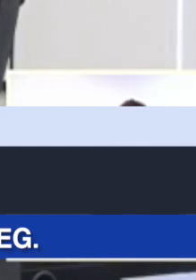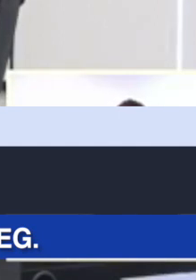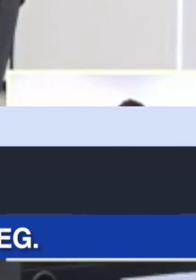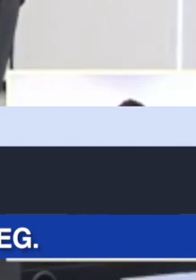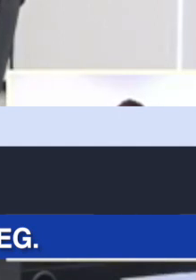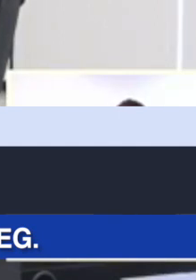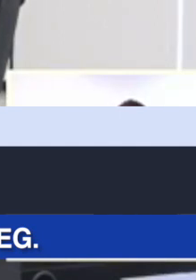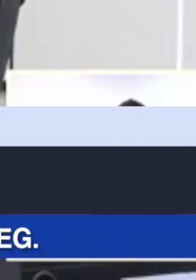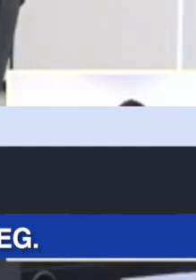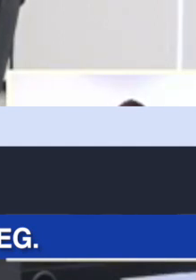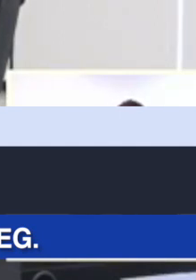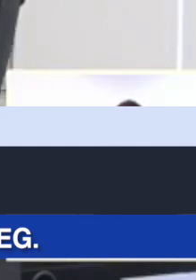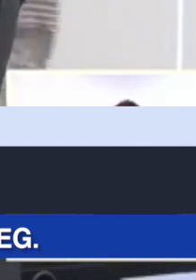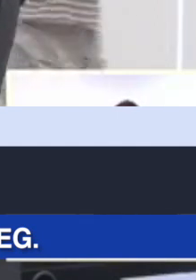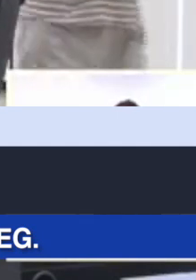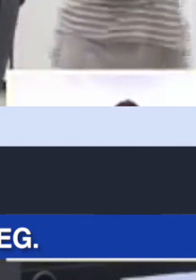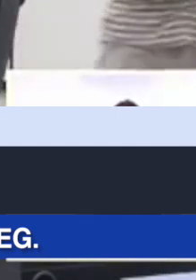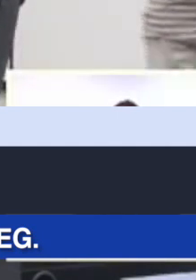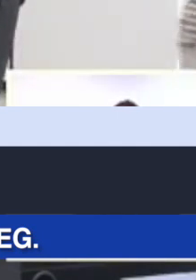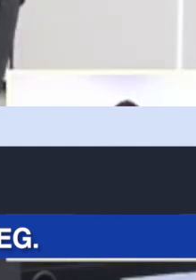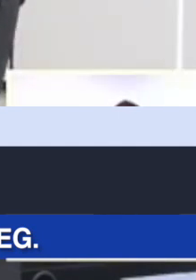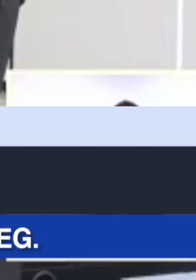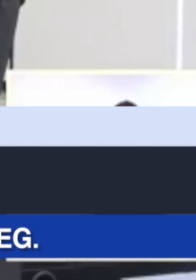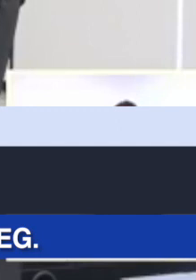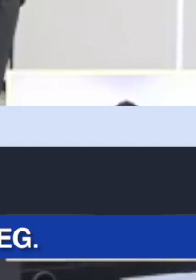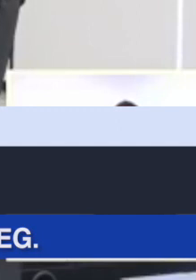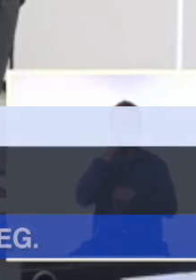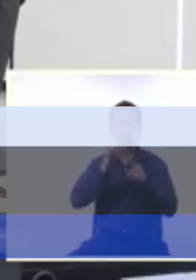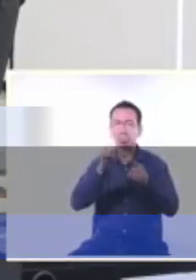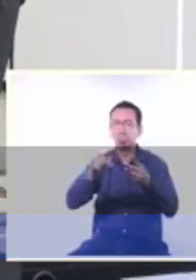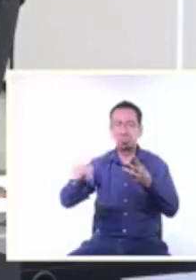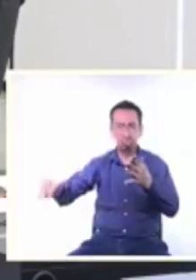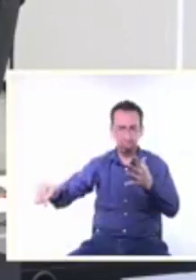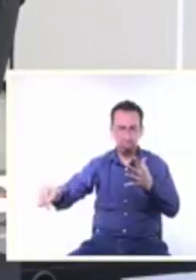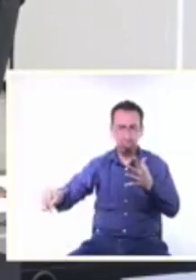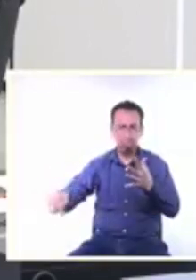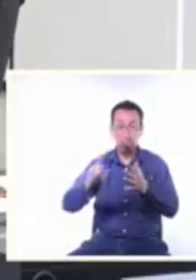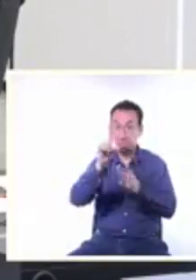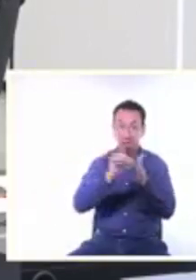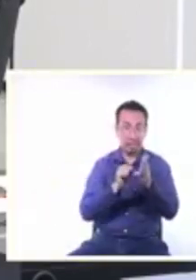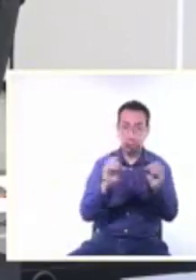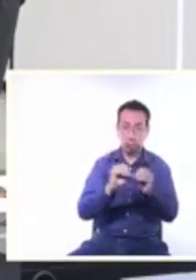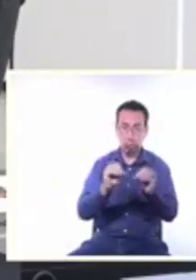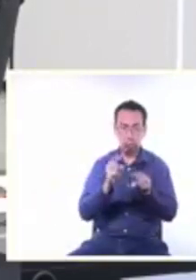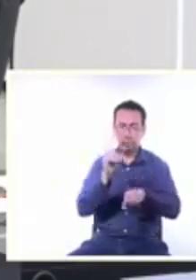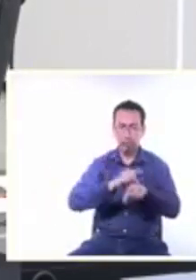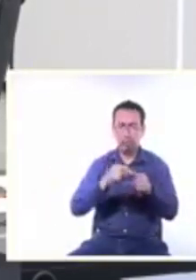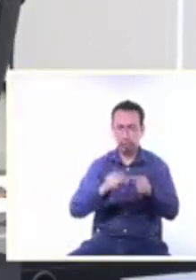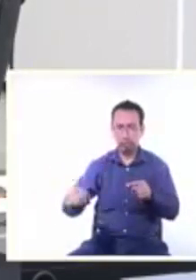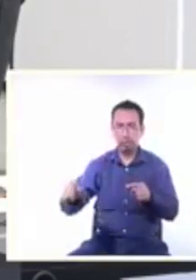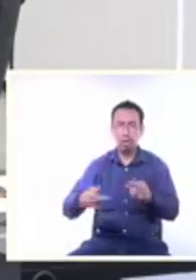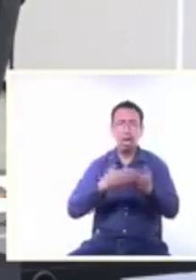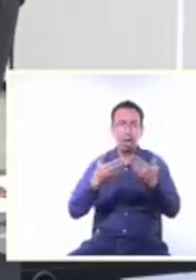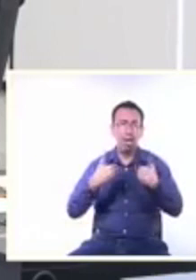consejo durante durante estos escasos días que no deben de exceder de un mes entiendo los